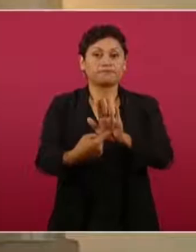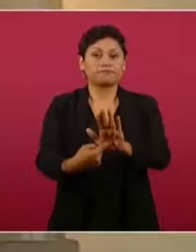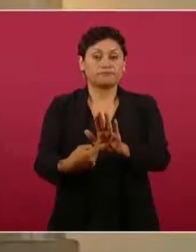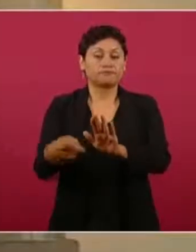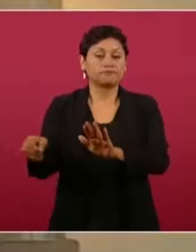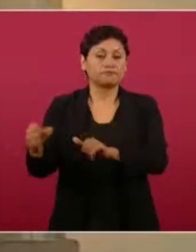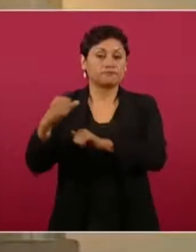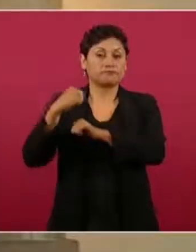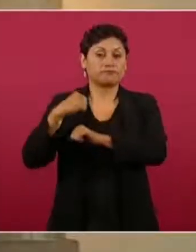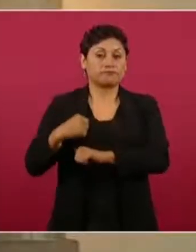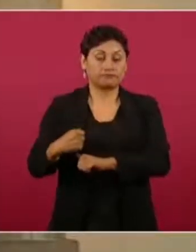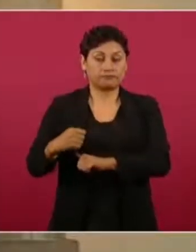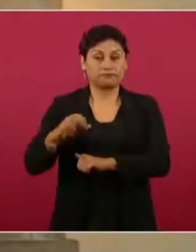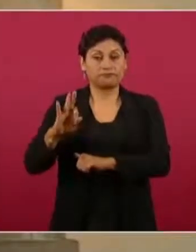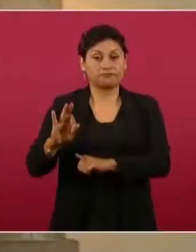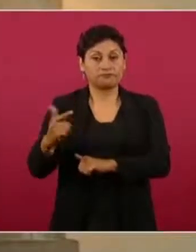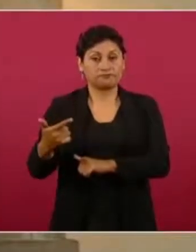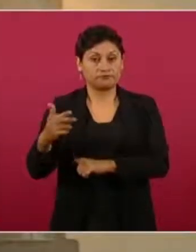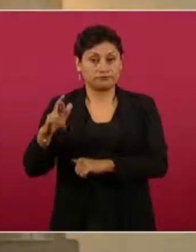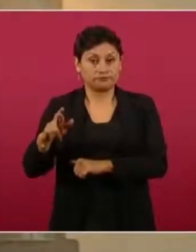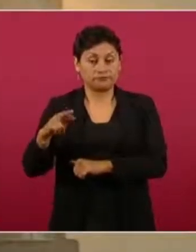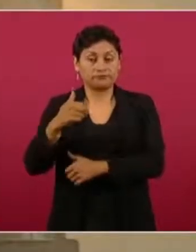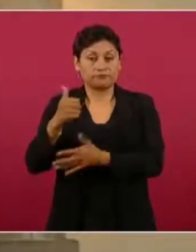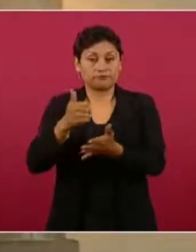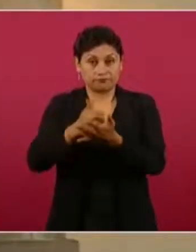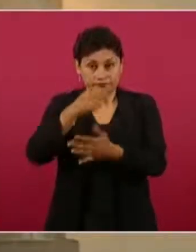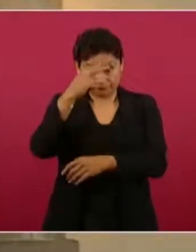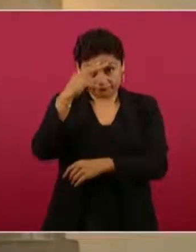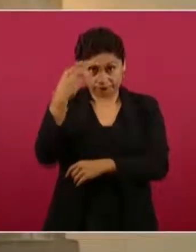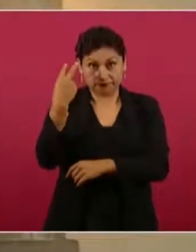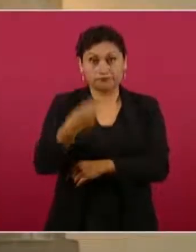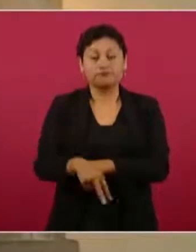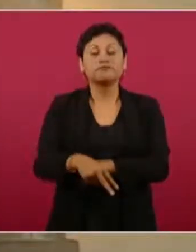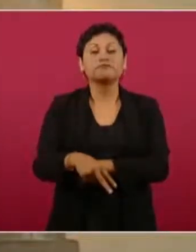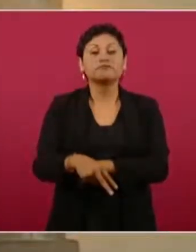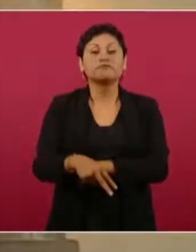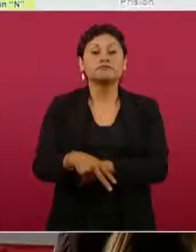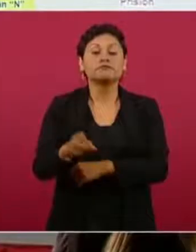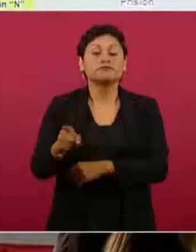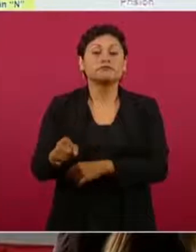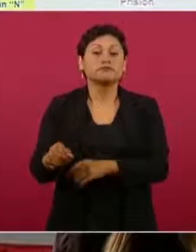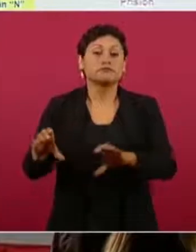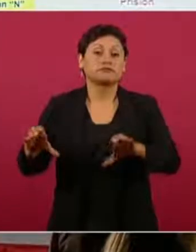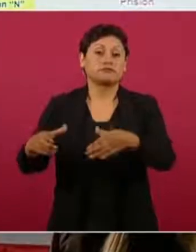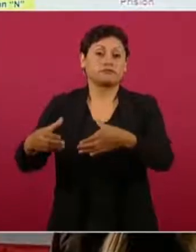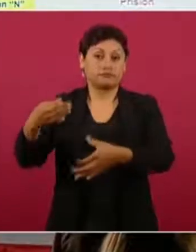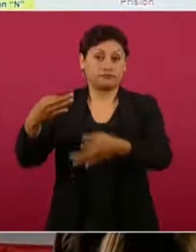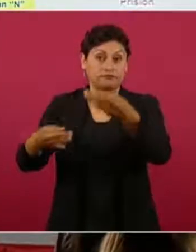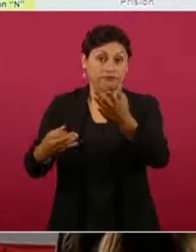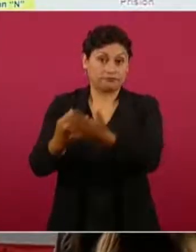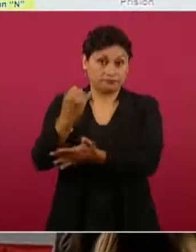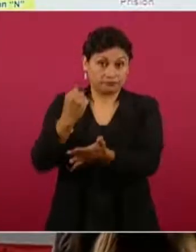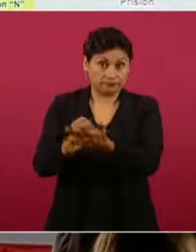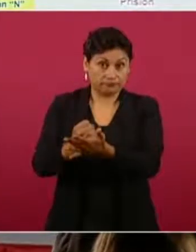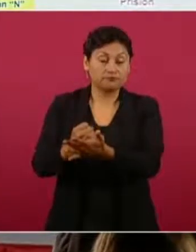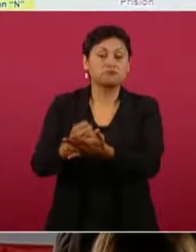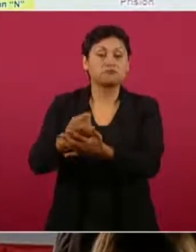Fiscalía General de Justicia de la Ciudad de México ante el Tribunal Local, hay varias sentencias